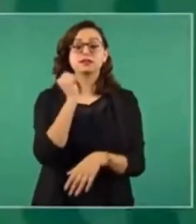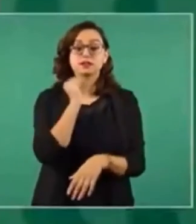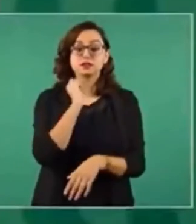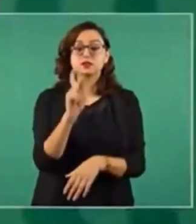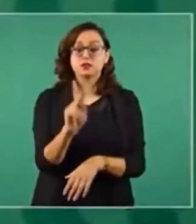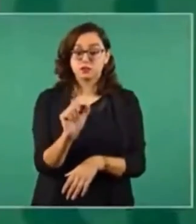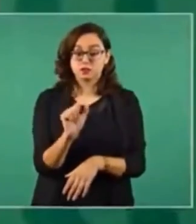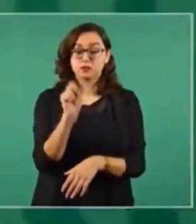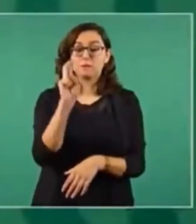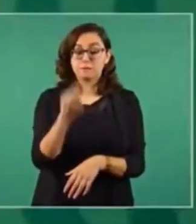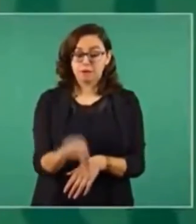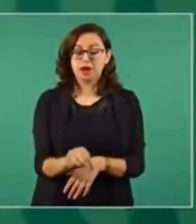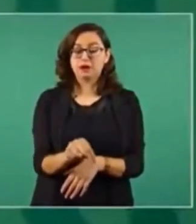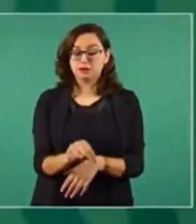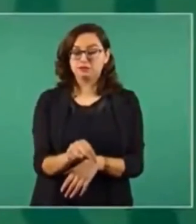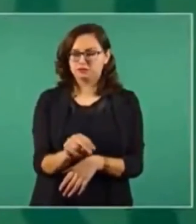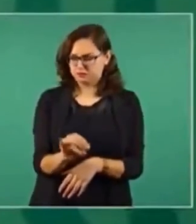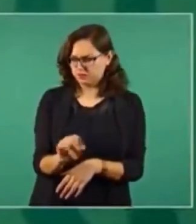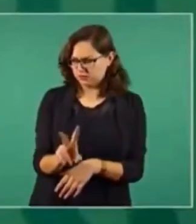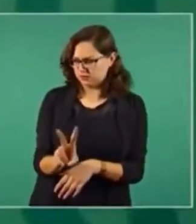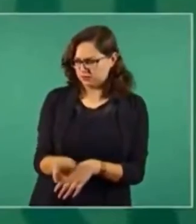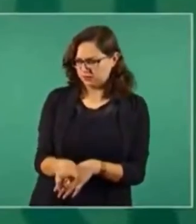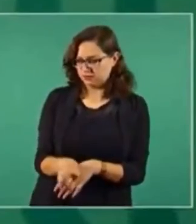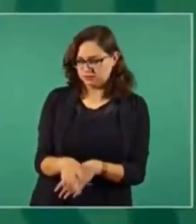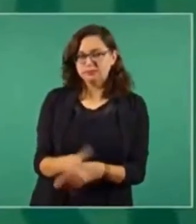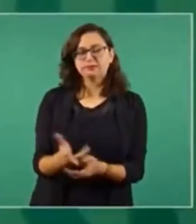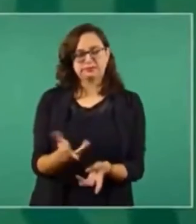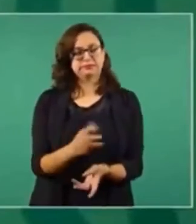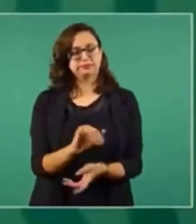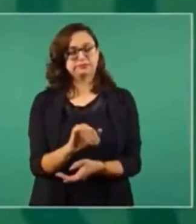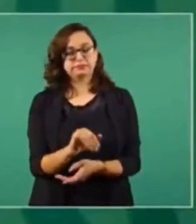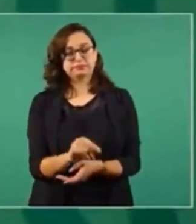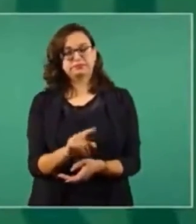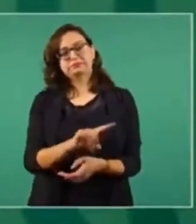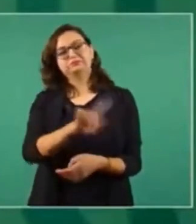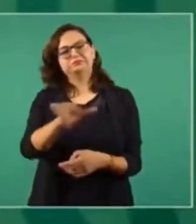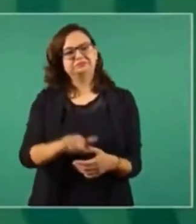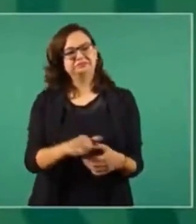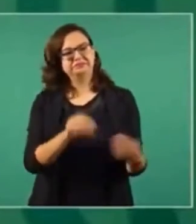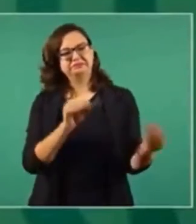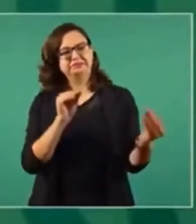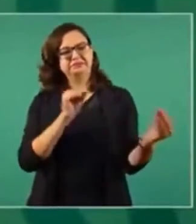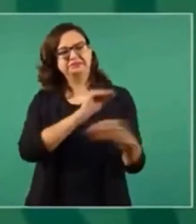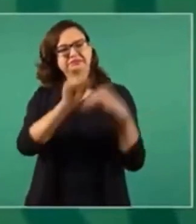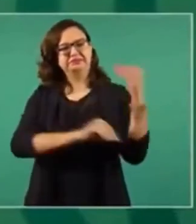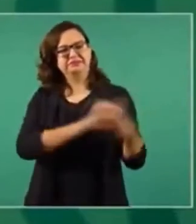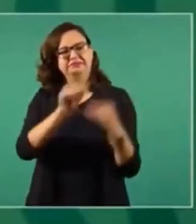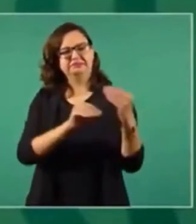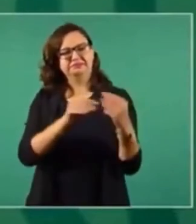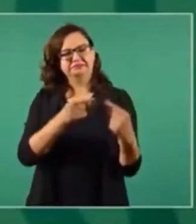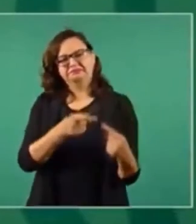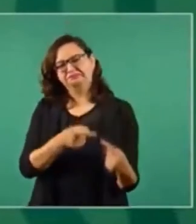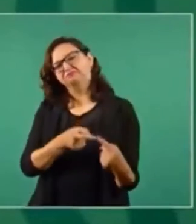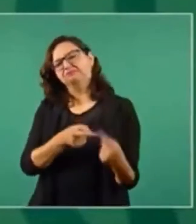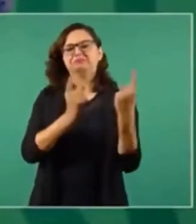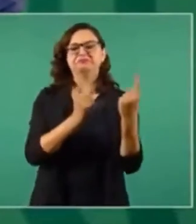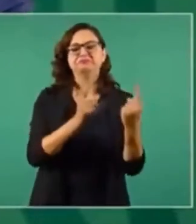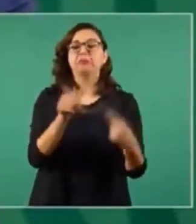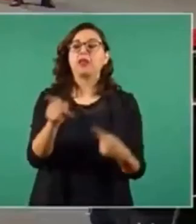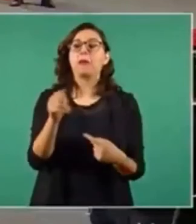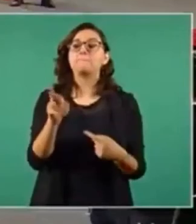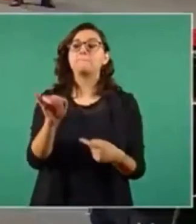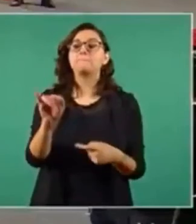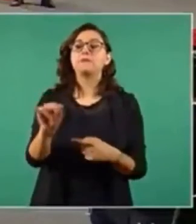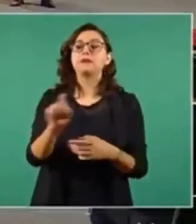¿sí verdad? y luego se pelea y se pasa al PRI y se convierte